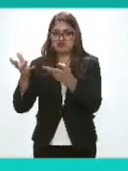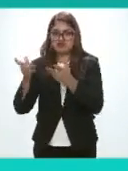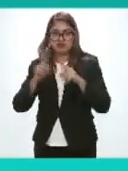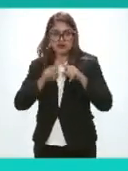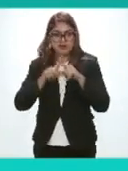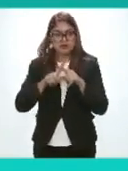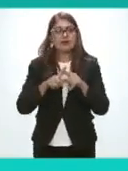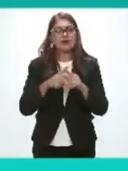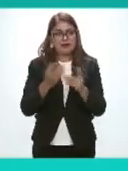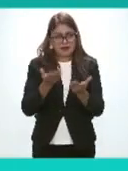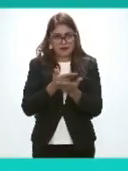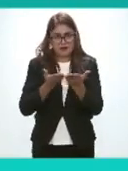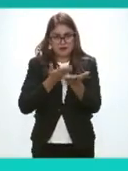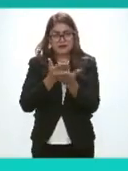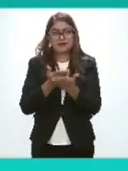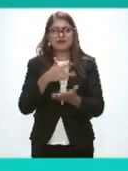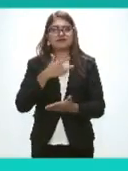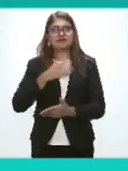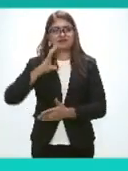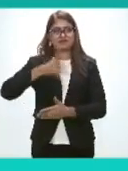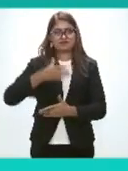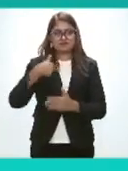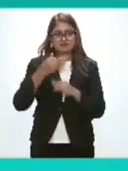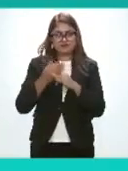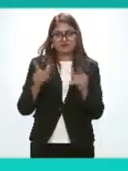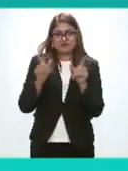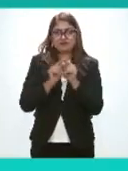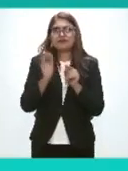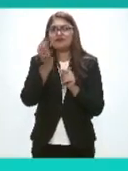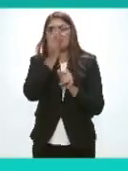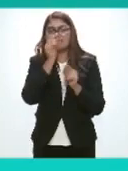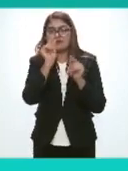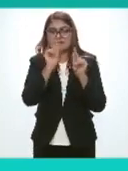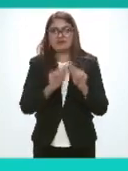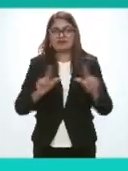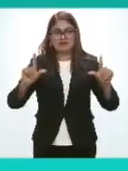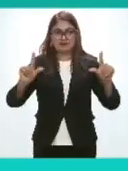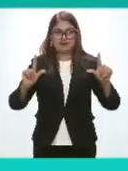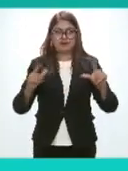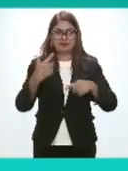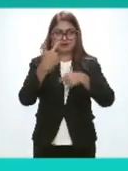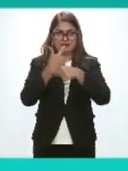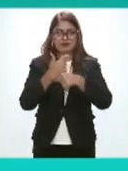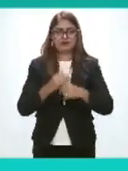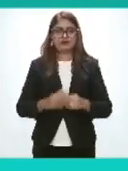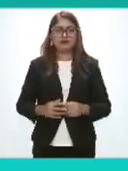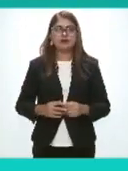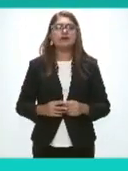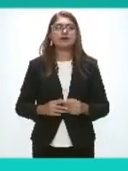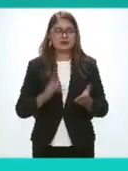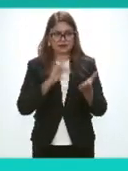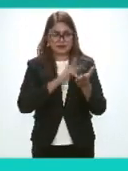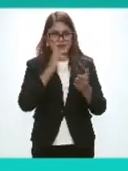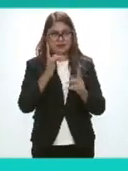orgullosos Por mi parte Es cuanto Y ahorita estoy en pantalla Gracias Muchas gracias